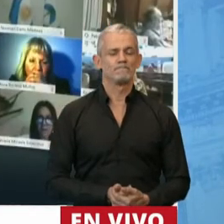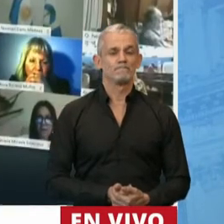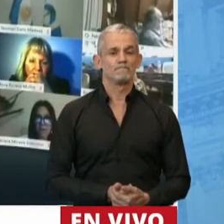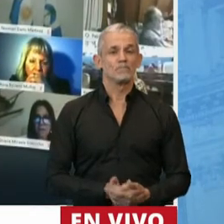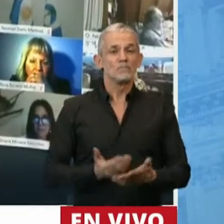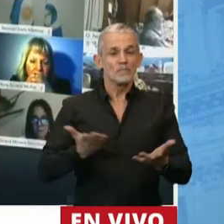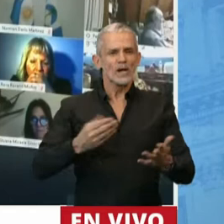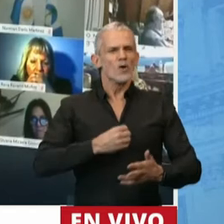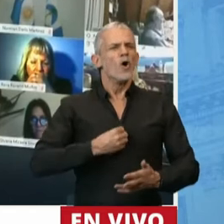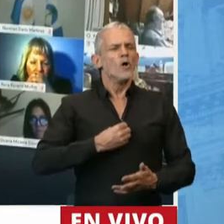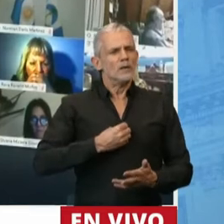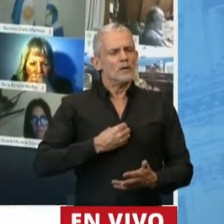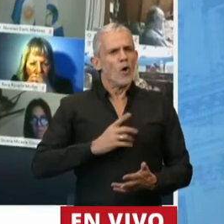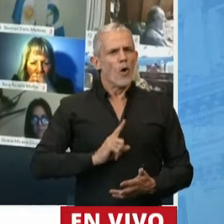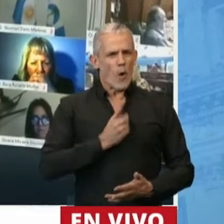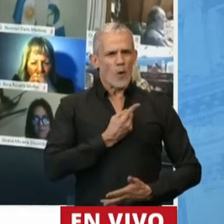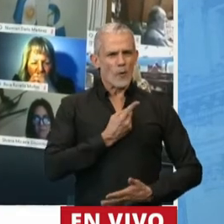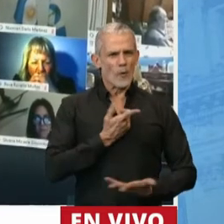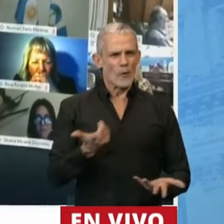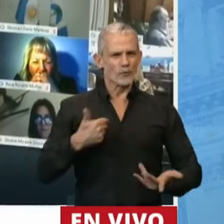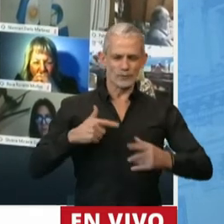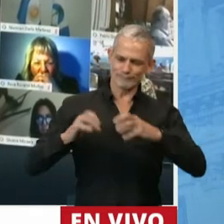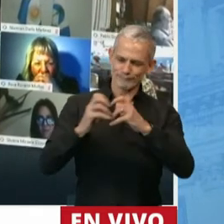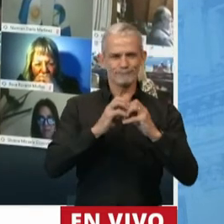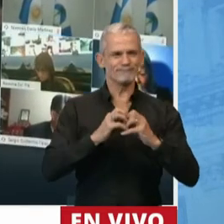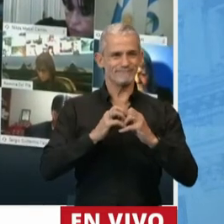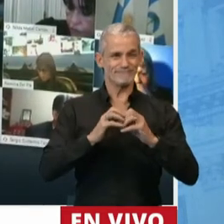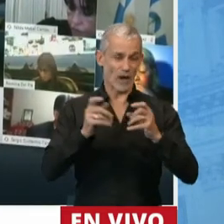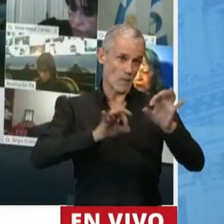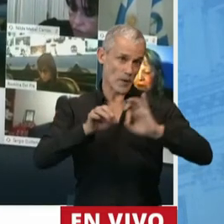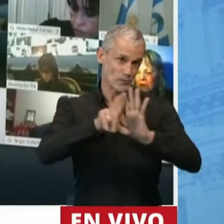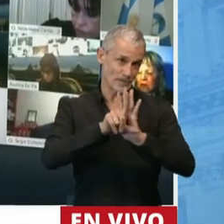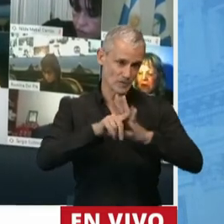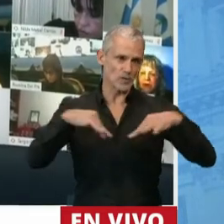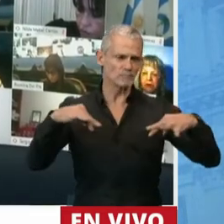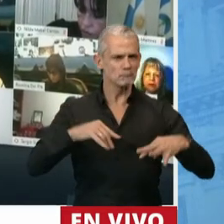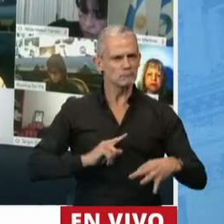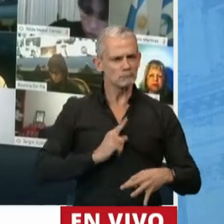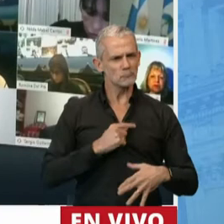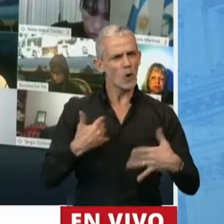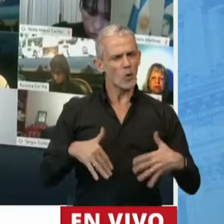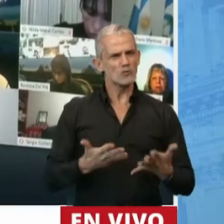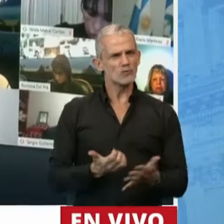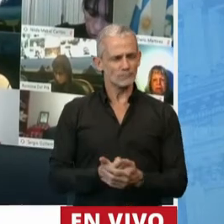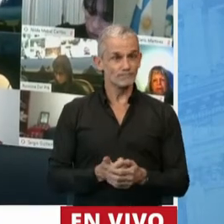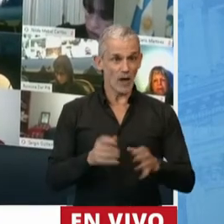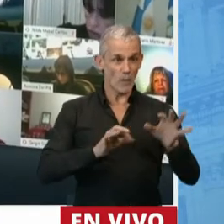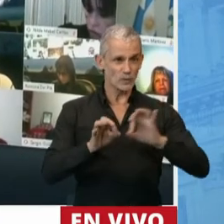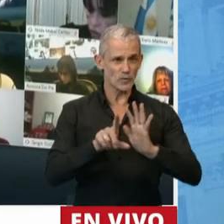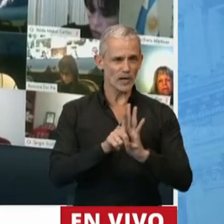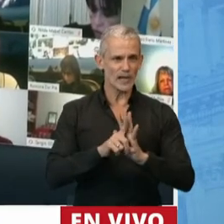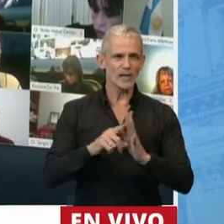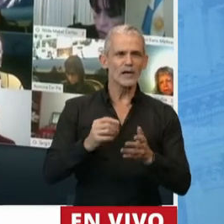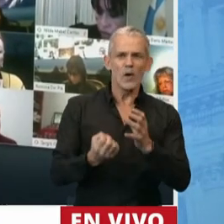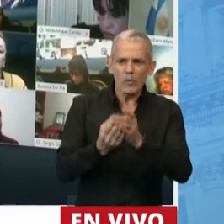Siento orgullo que hoy estemos tratando este proyecto de ley, señor presidente. Proyecto de ley que crea la campaña